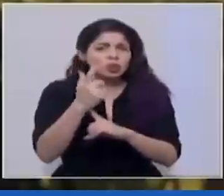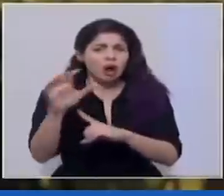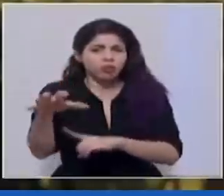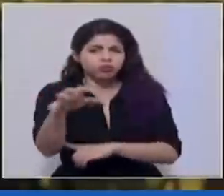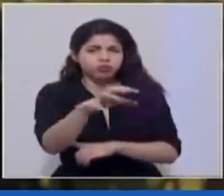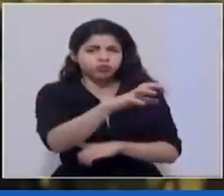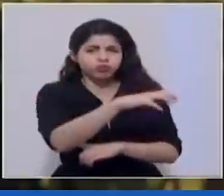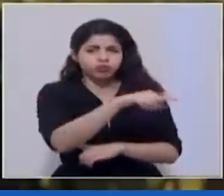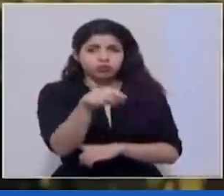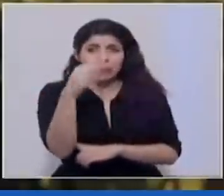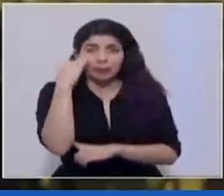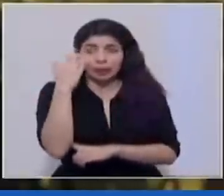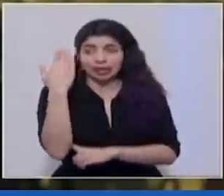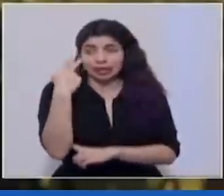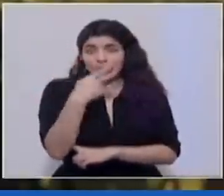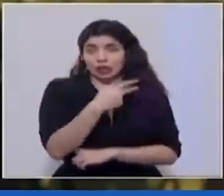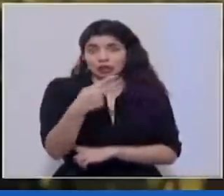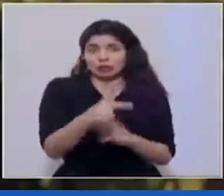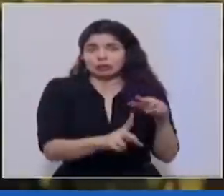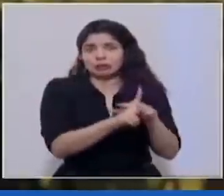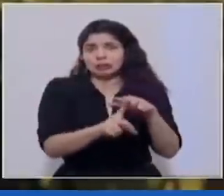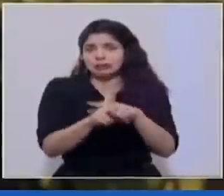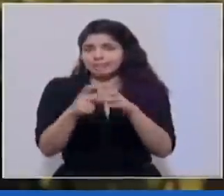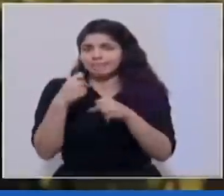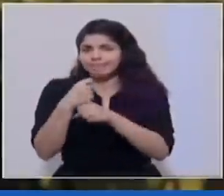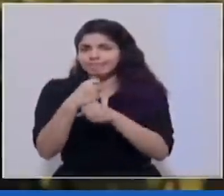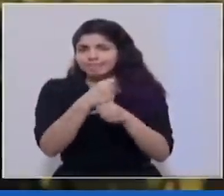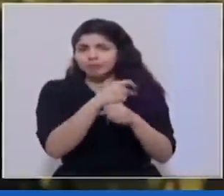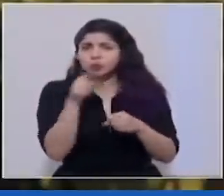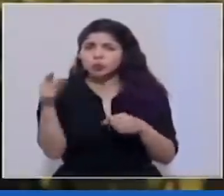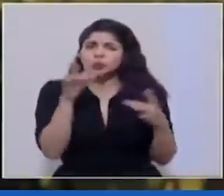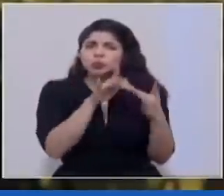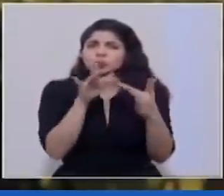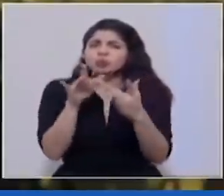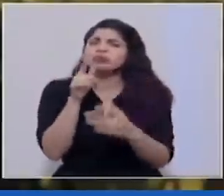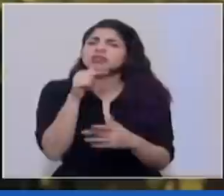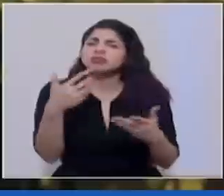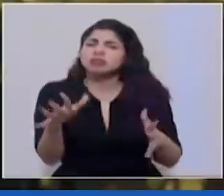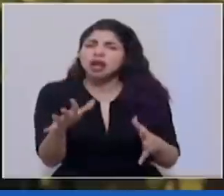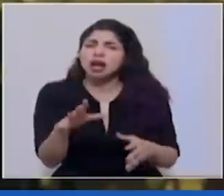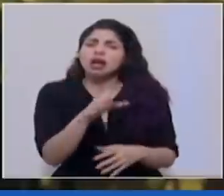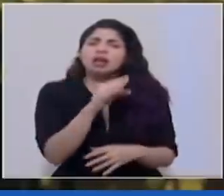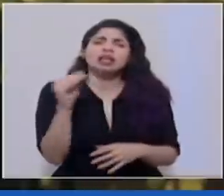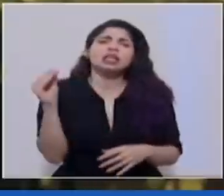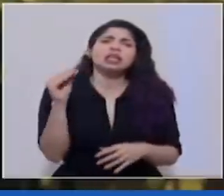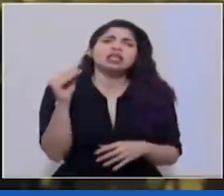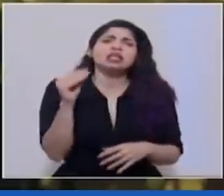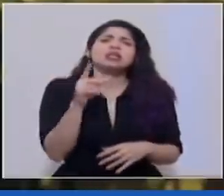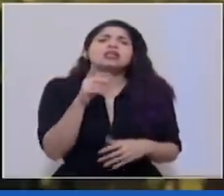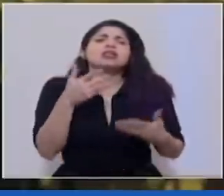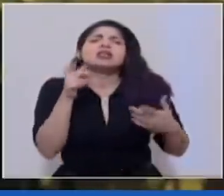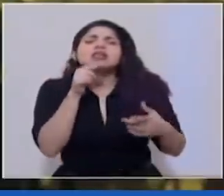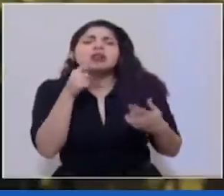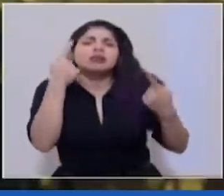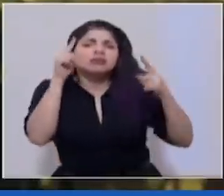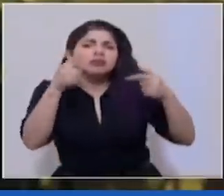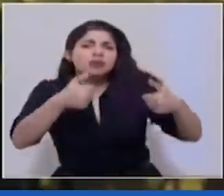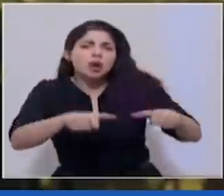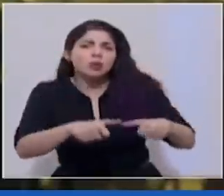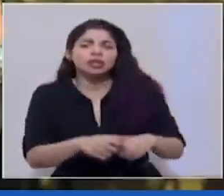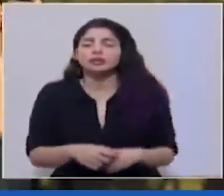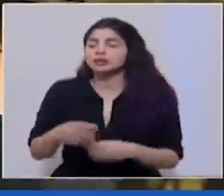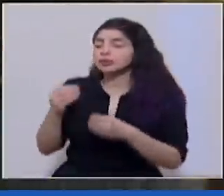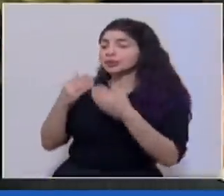sectores porque las últimas dos semanas se han presentado varias manifestaciones con quienes han conversado y quienes han llegado a acuerdos. Gracias. Muchísimas